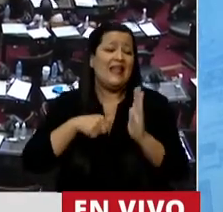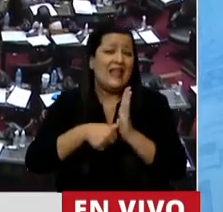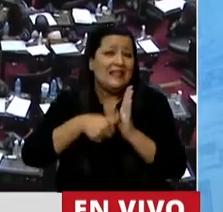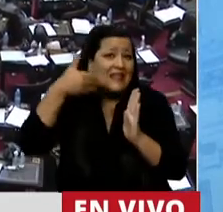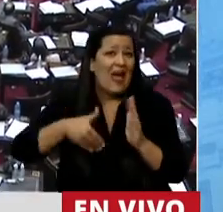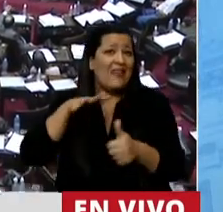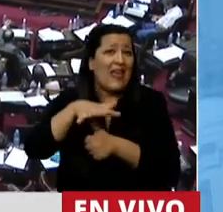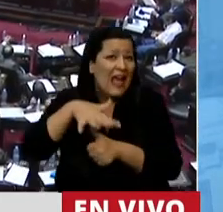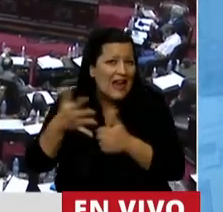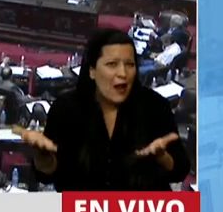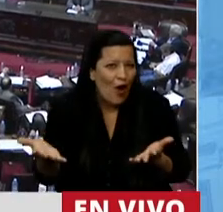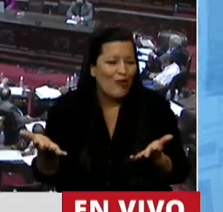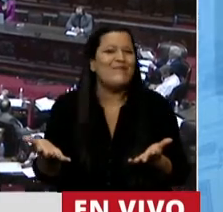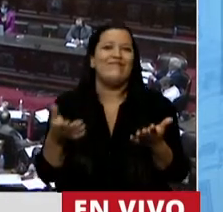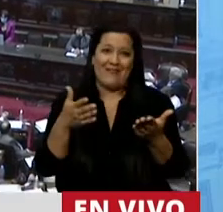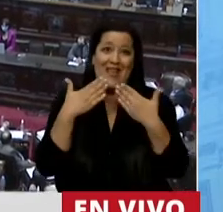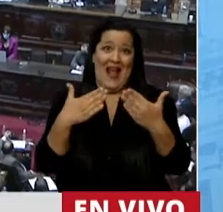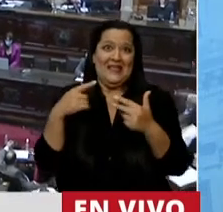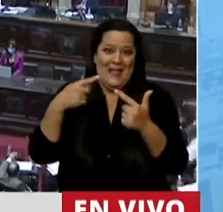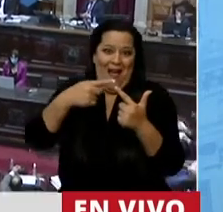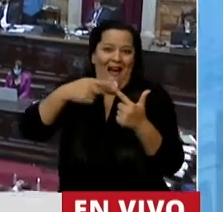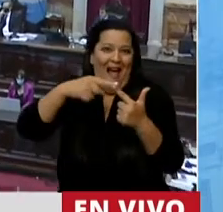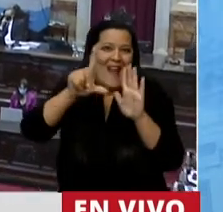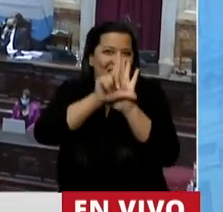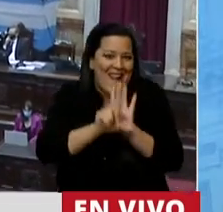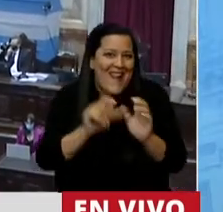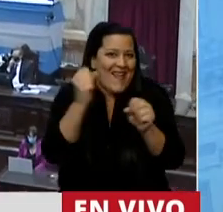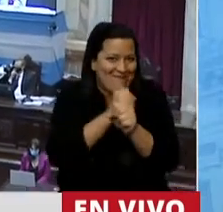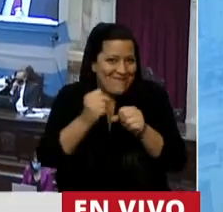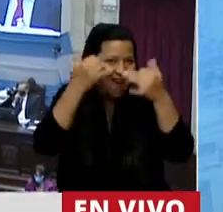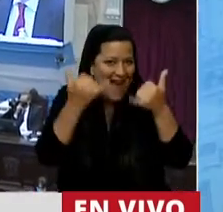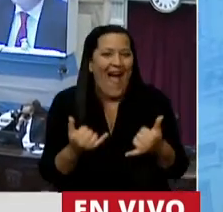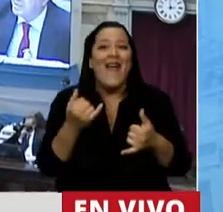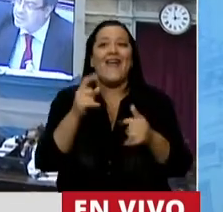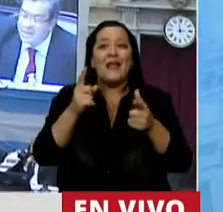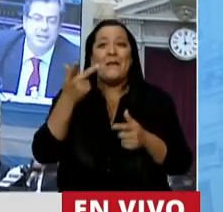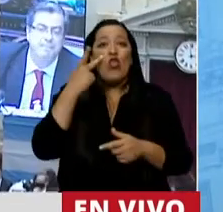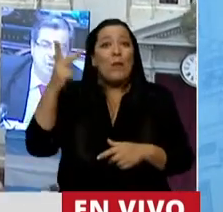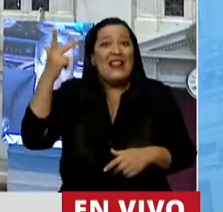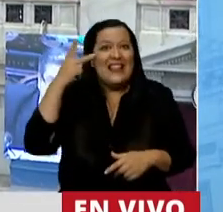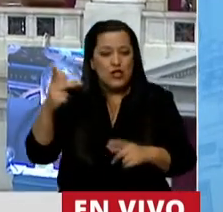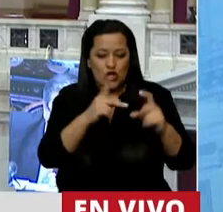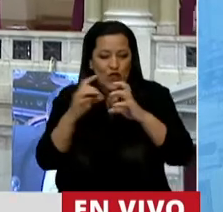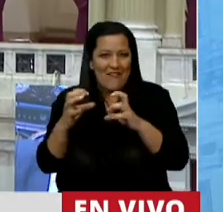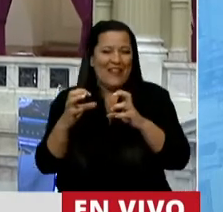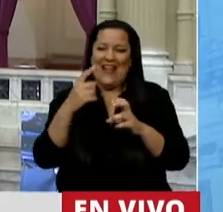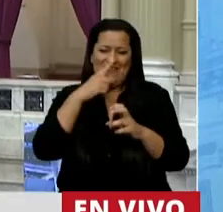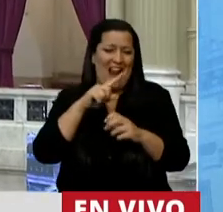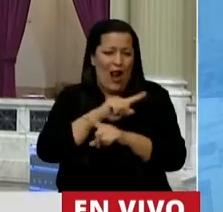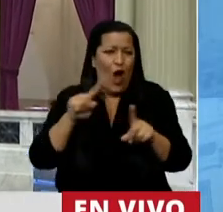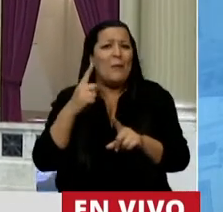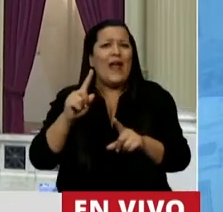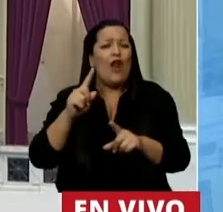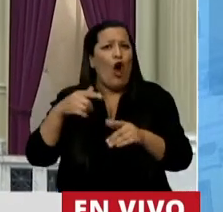Me parece que también es importante, y en eso no tenemos que ser mezquinos. El antecedente del 2018 es un antecedente importante. Y la